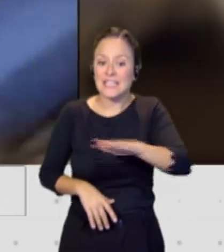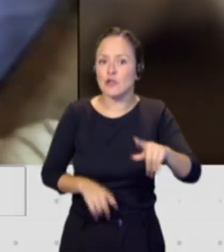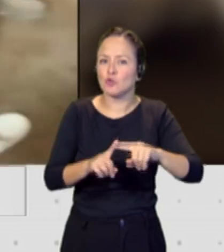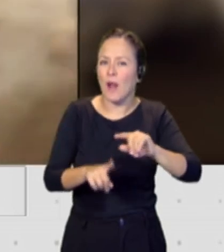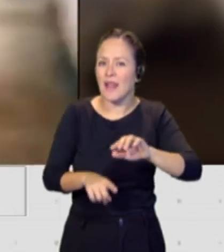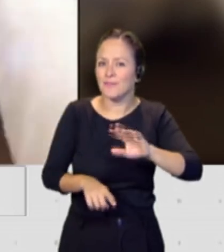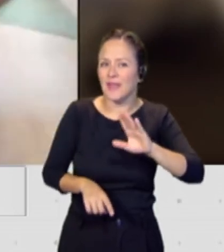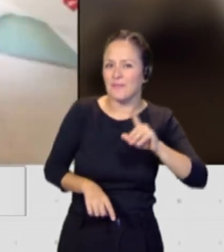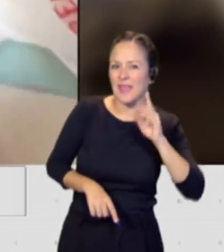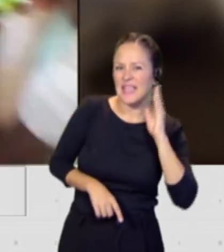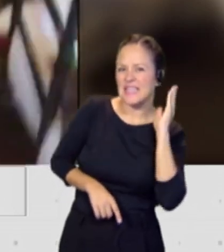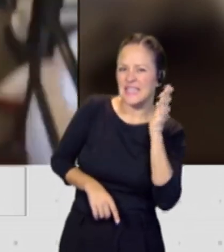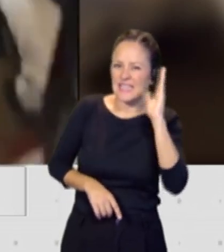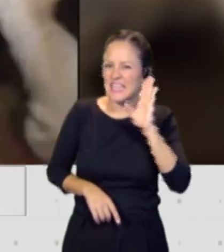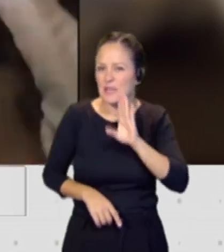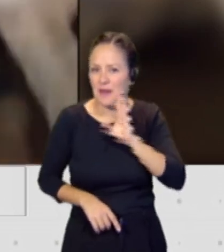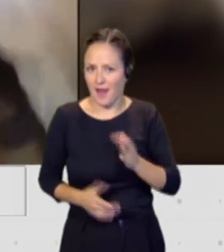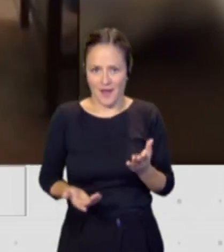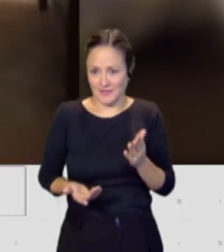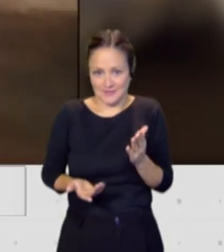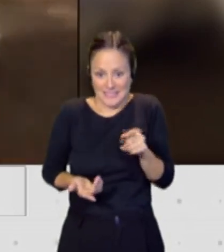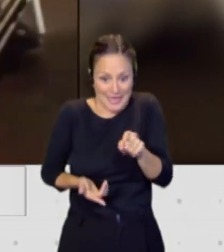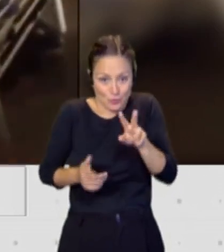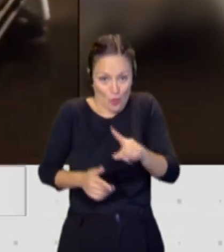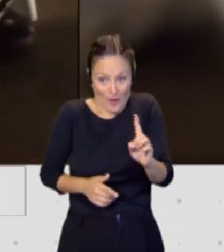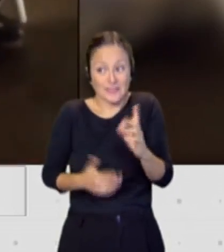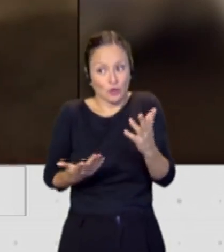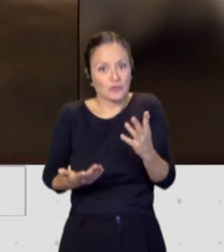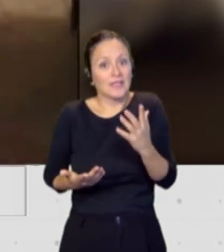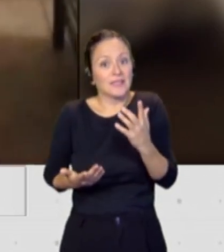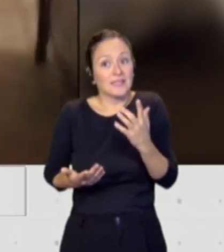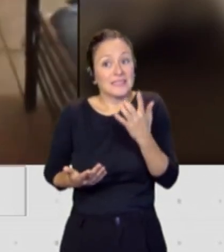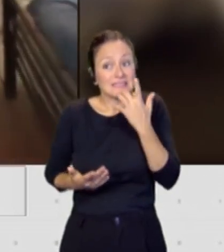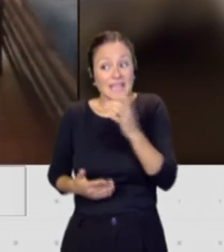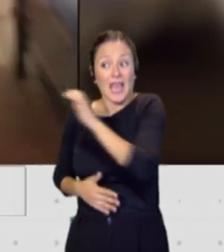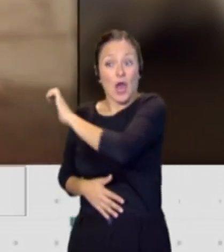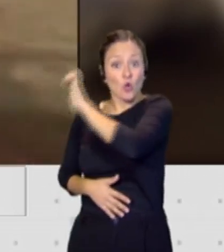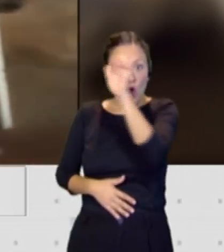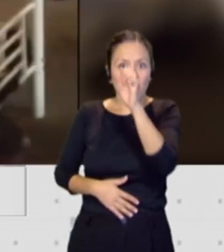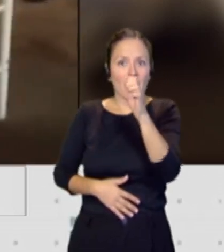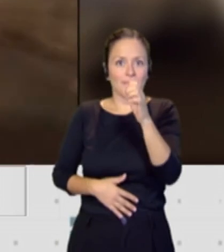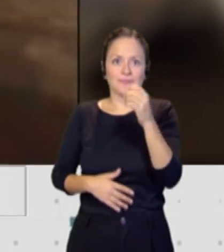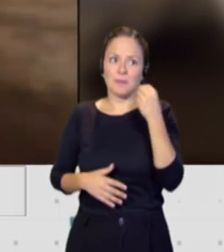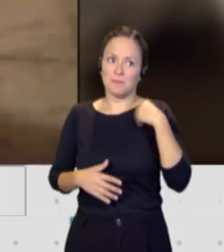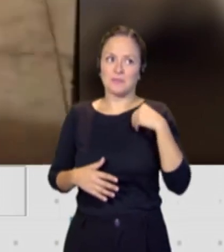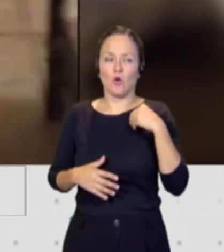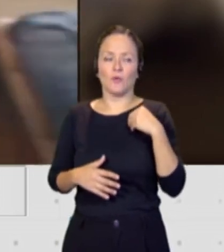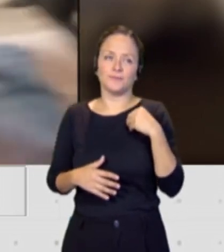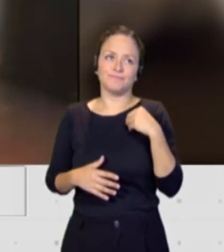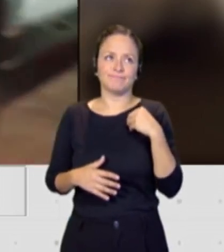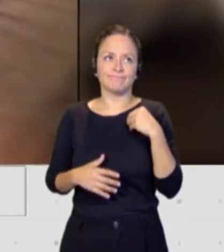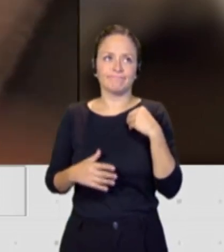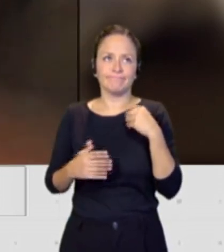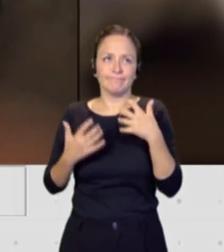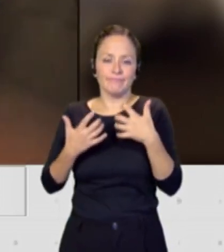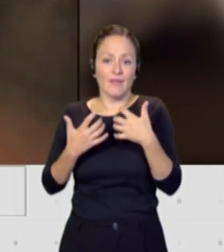antes, y nos preocupa muchísimo que Europa esté dando pasos hacia lo que de facto pasa, pero que